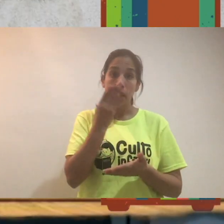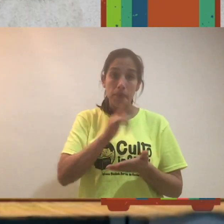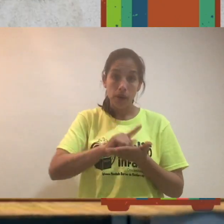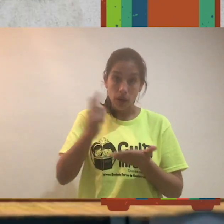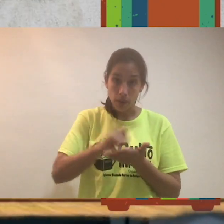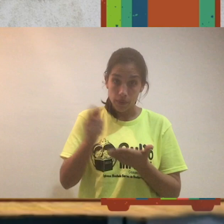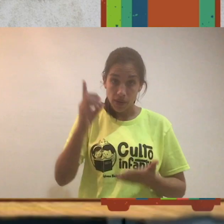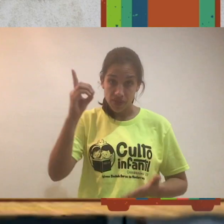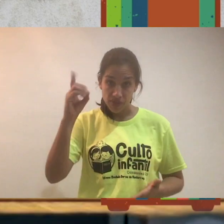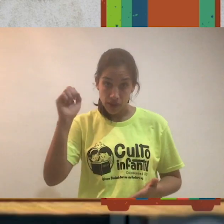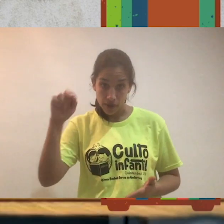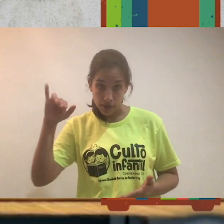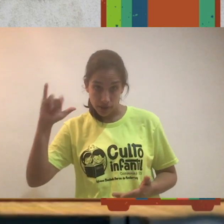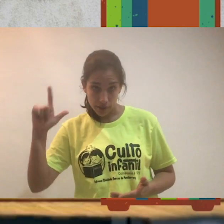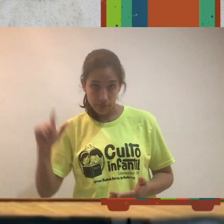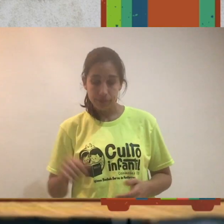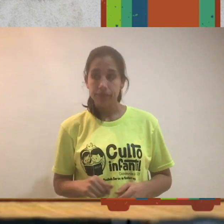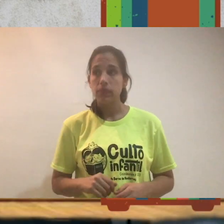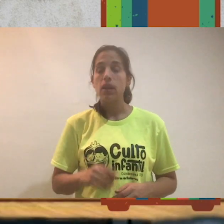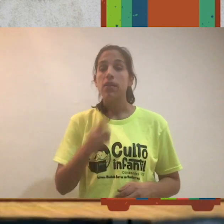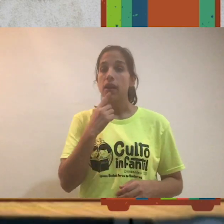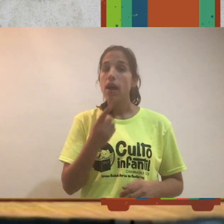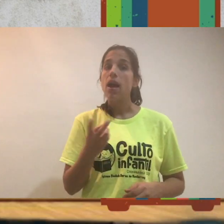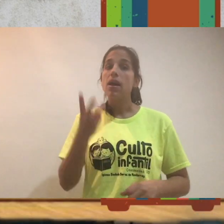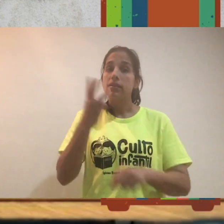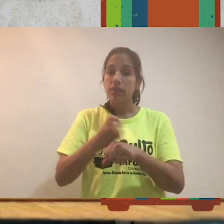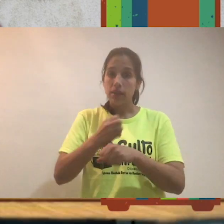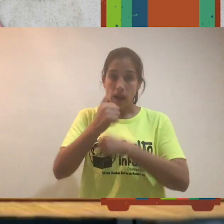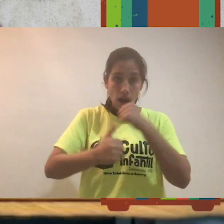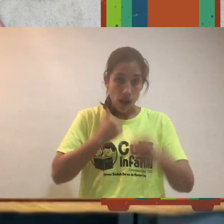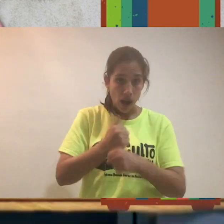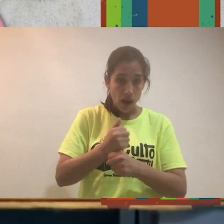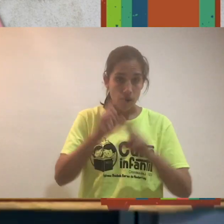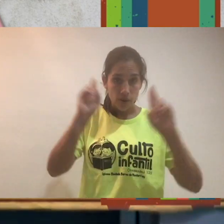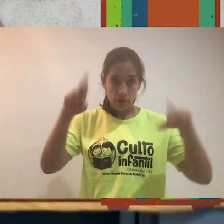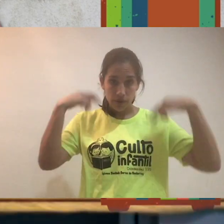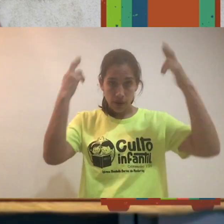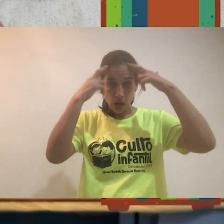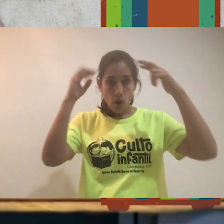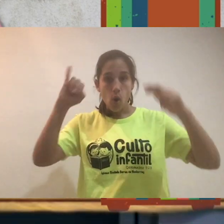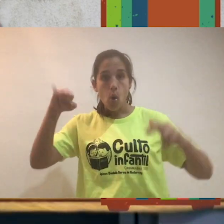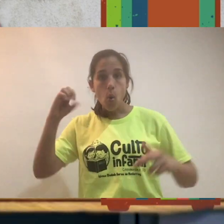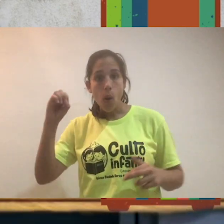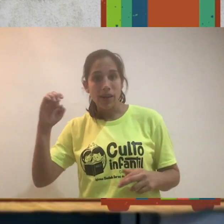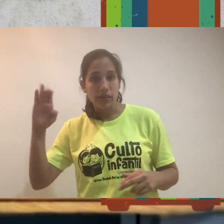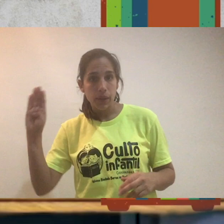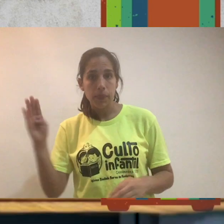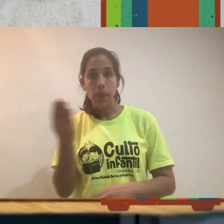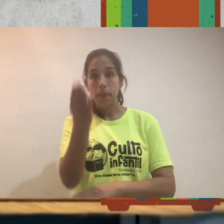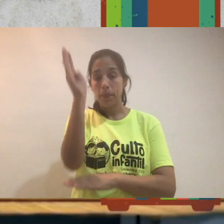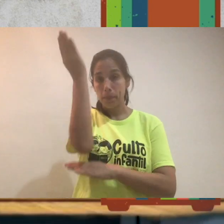de Daniel. En el tercer año del rey Joasim, rey de Judá, y el rey de Babilonia,